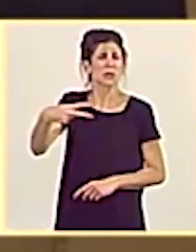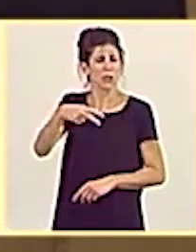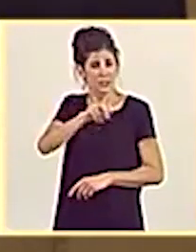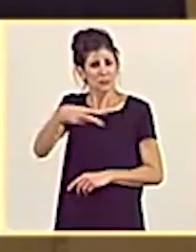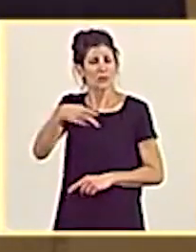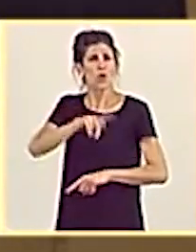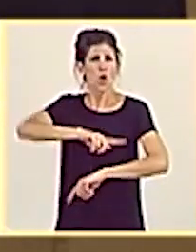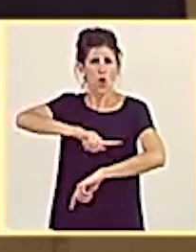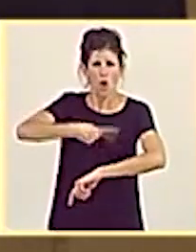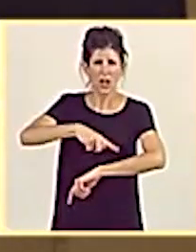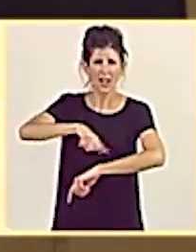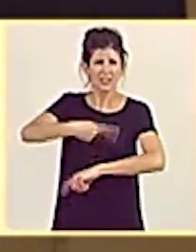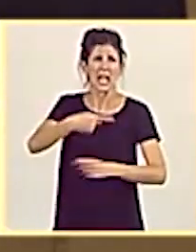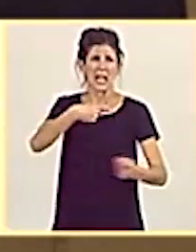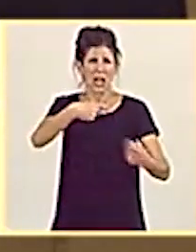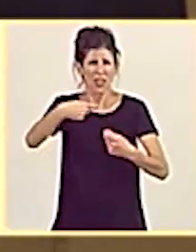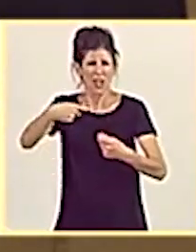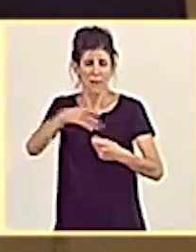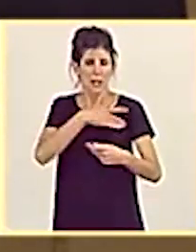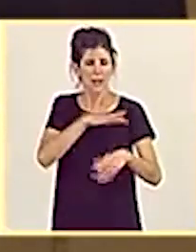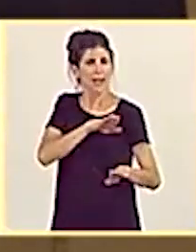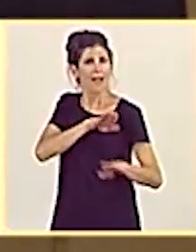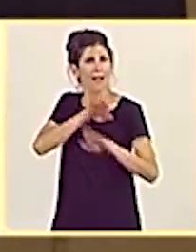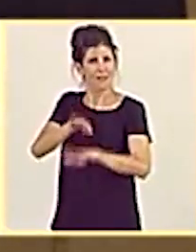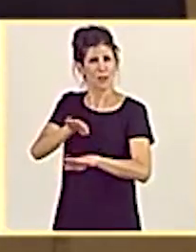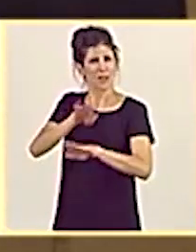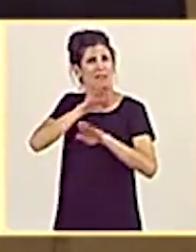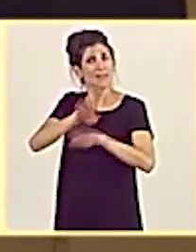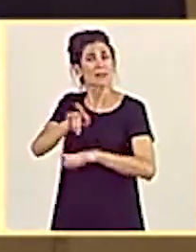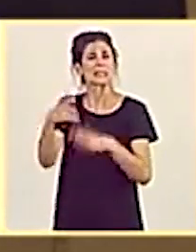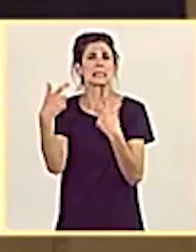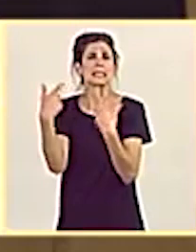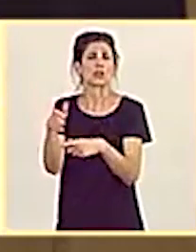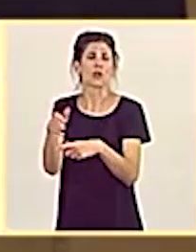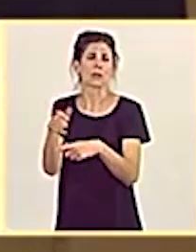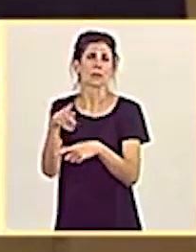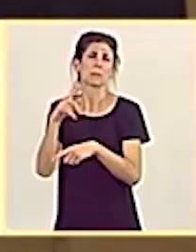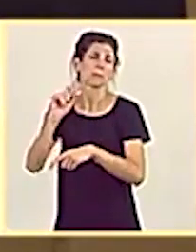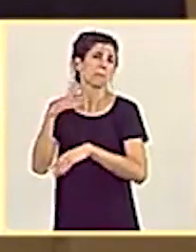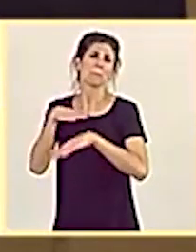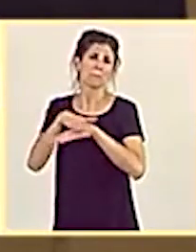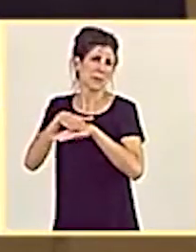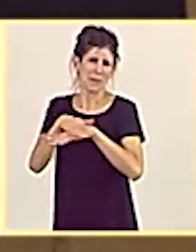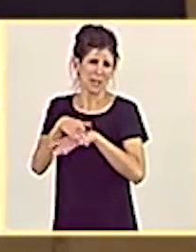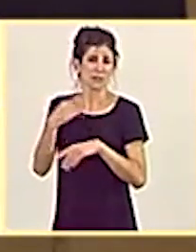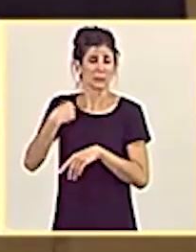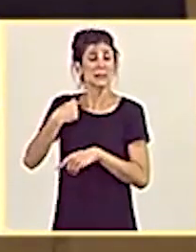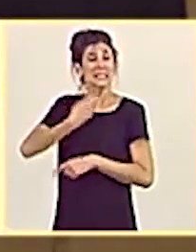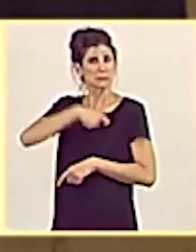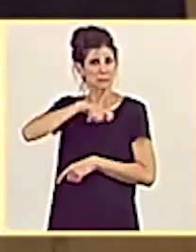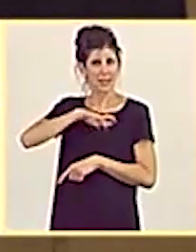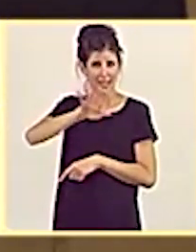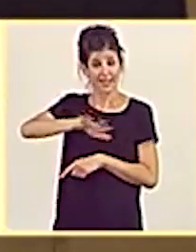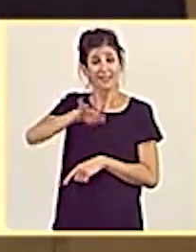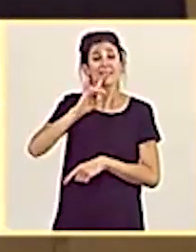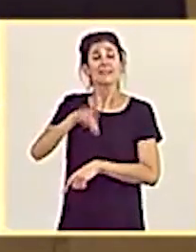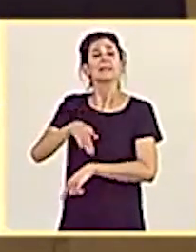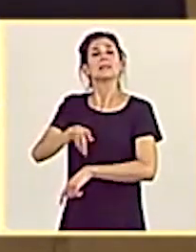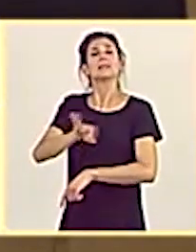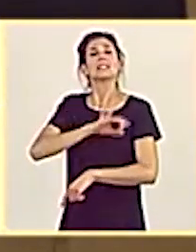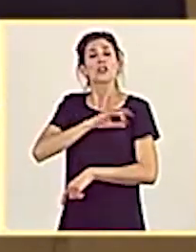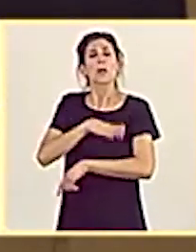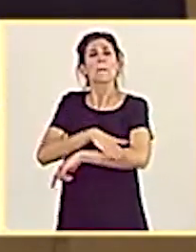horas de negociación en pro del beneficio del sector primario en España. Señor ministro,